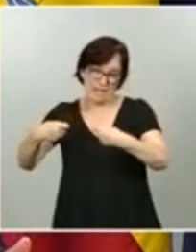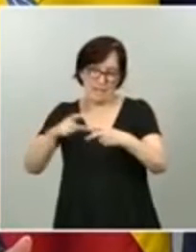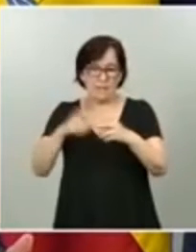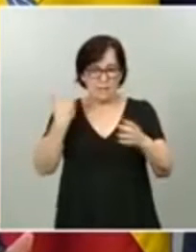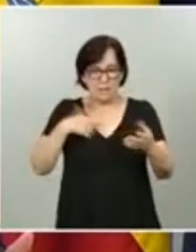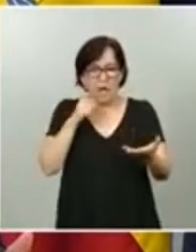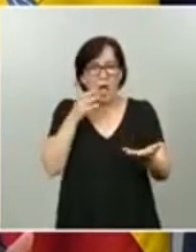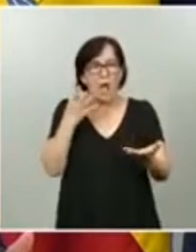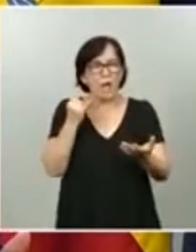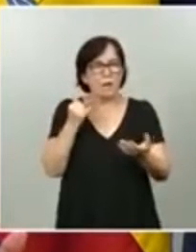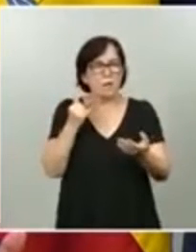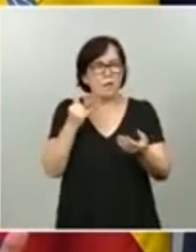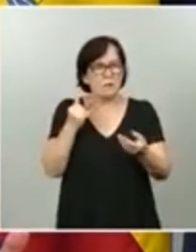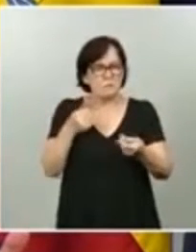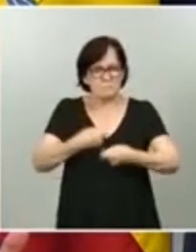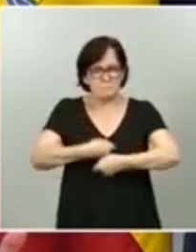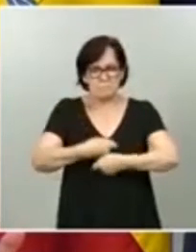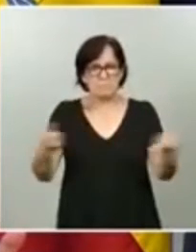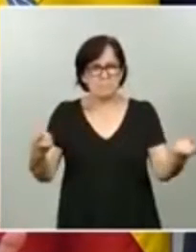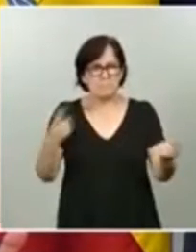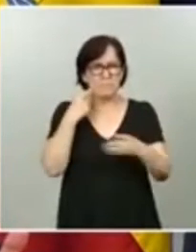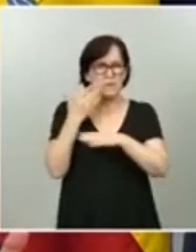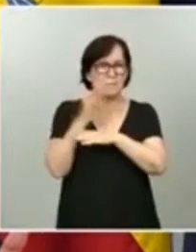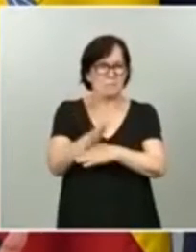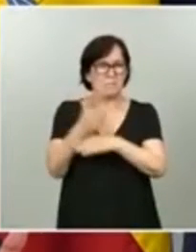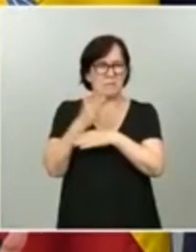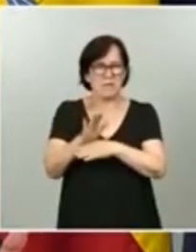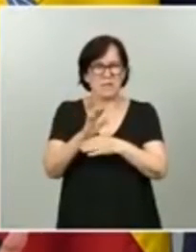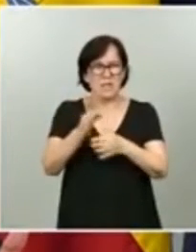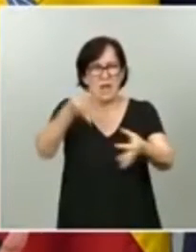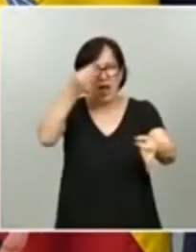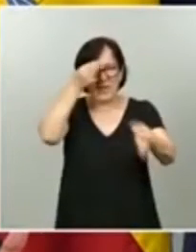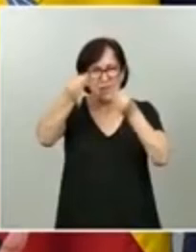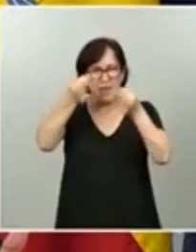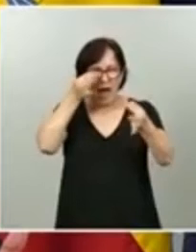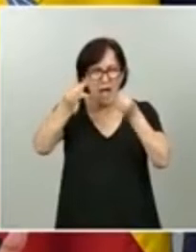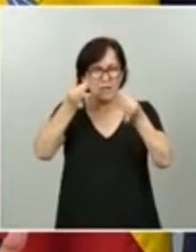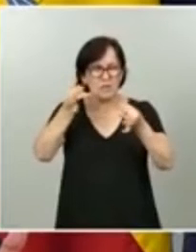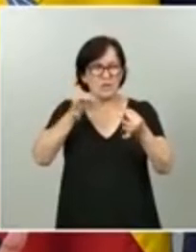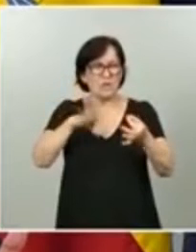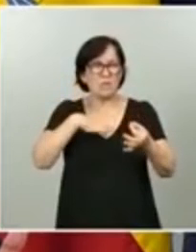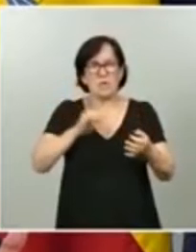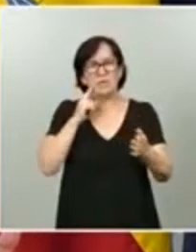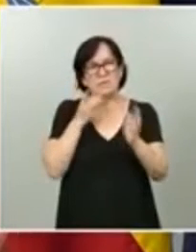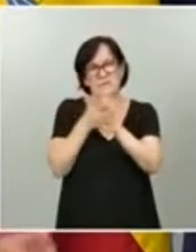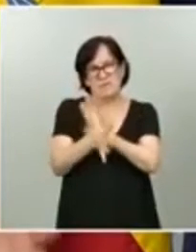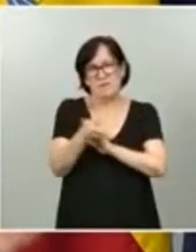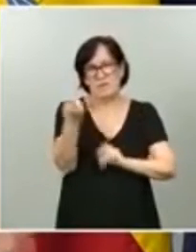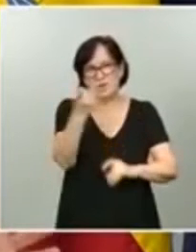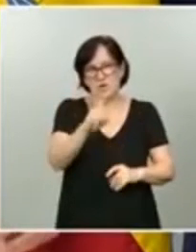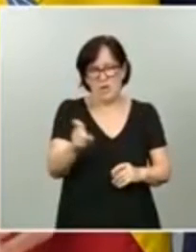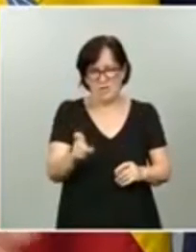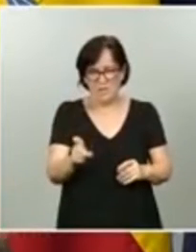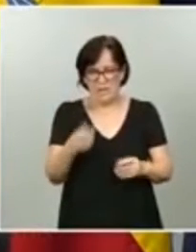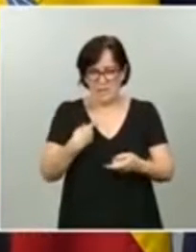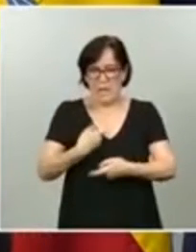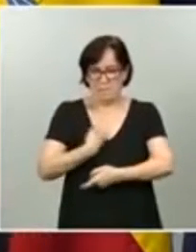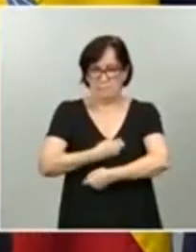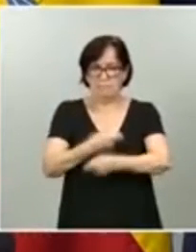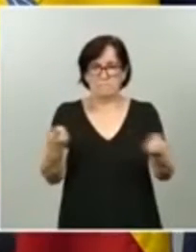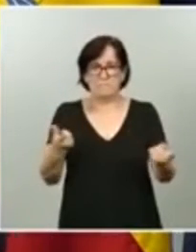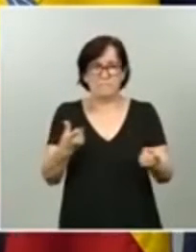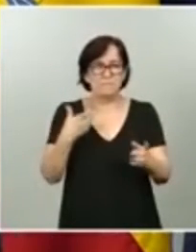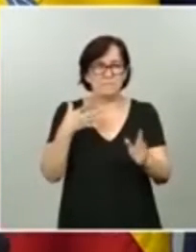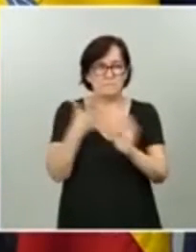unas presentaciones con todos los datos, con lo cual se los puedo ahorrar para no hacer más larga la intervención, donde